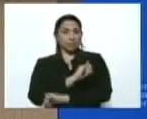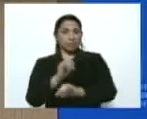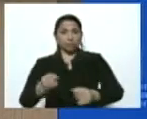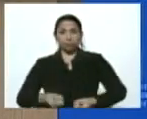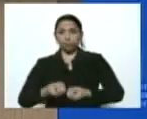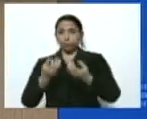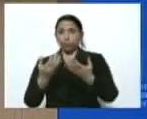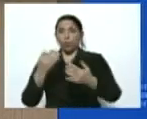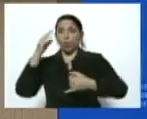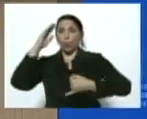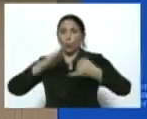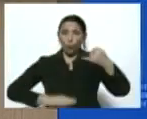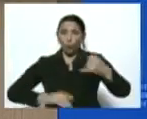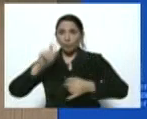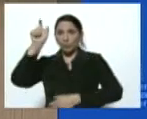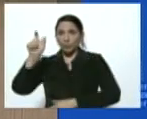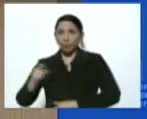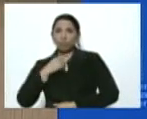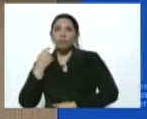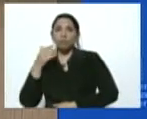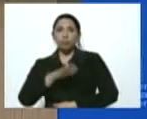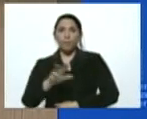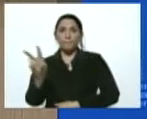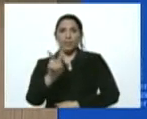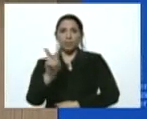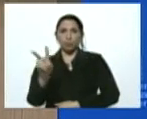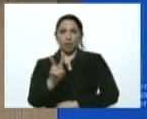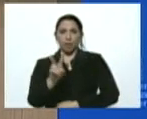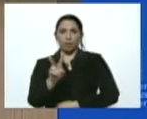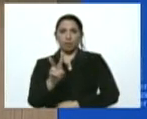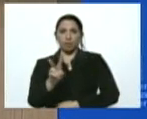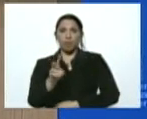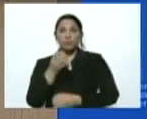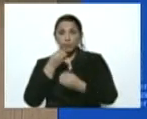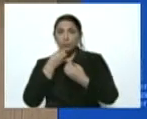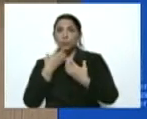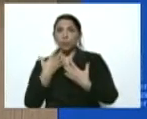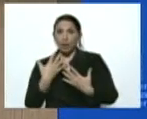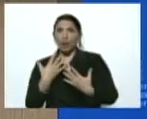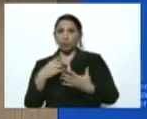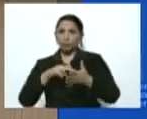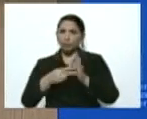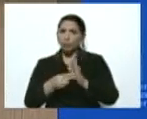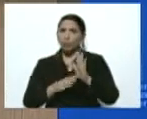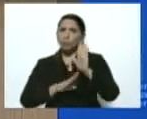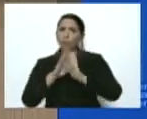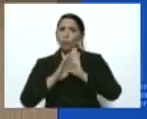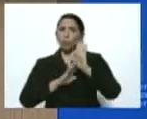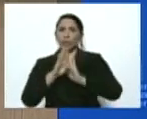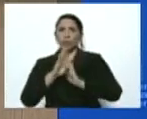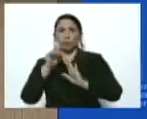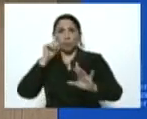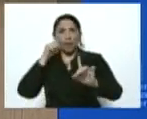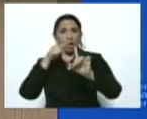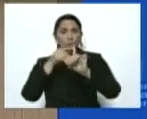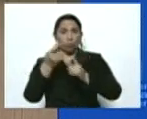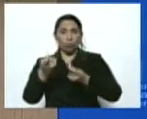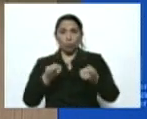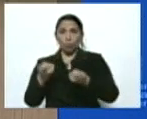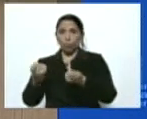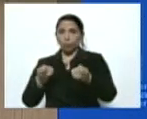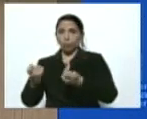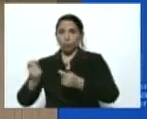el último caso de fallecimiento en Venezuela. Son buenos signos del progreso en el marco del control